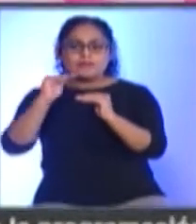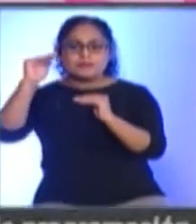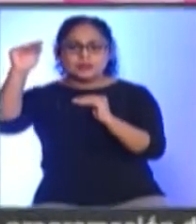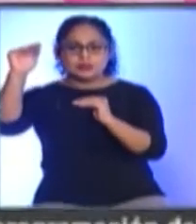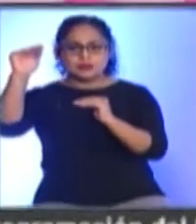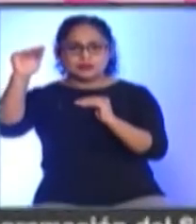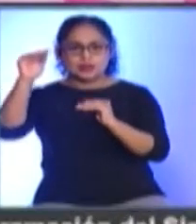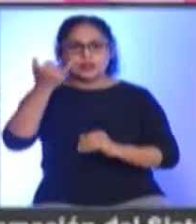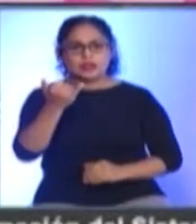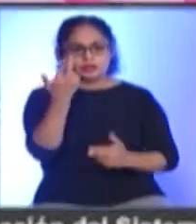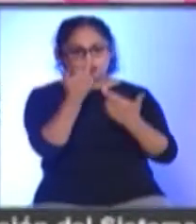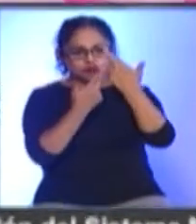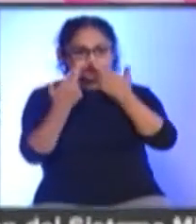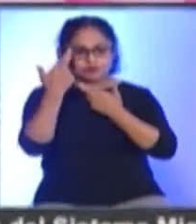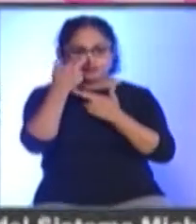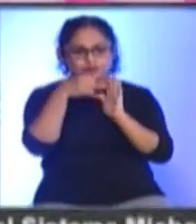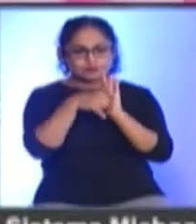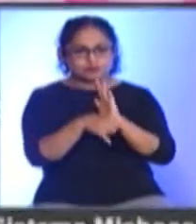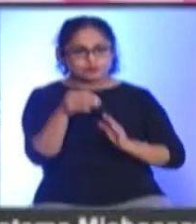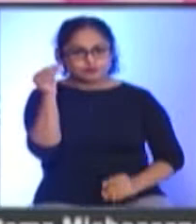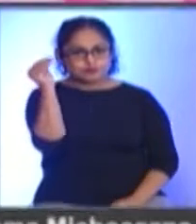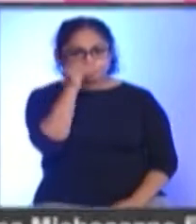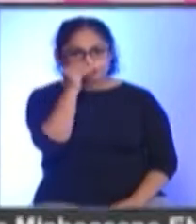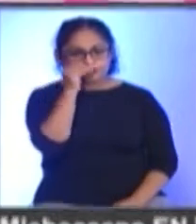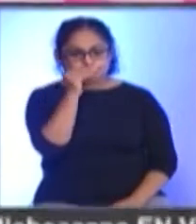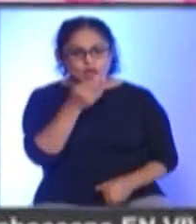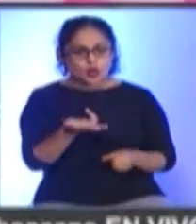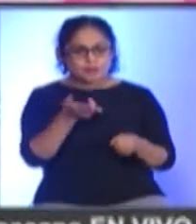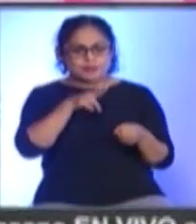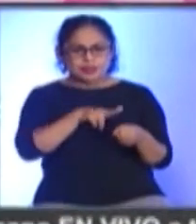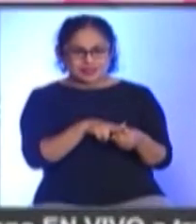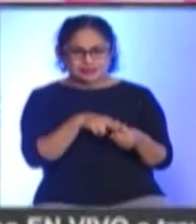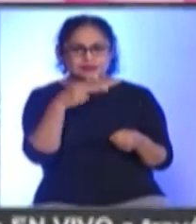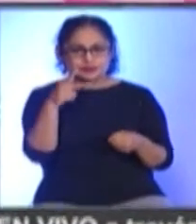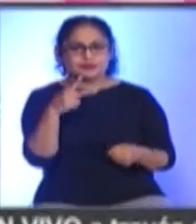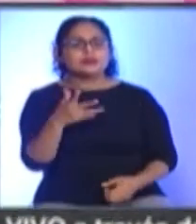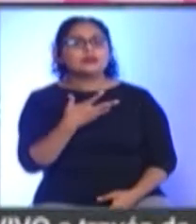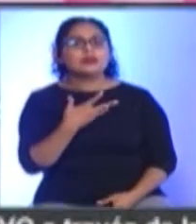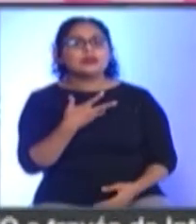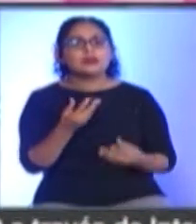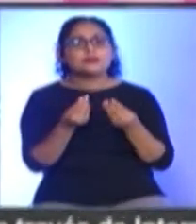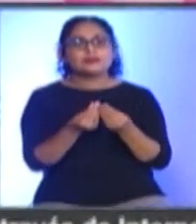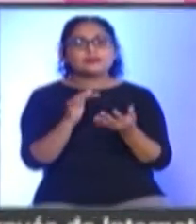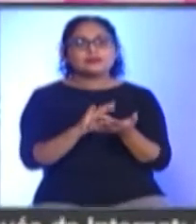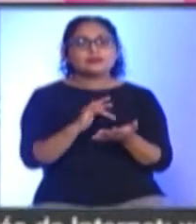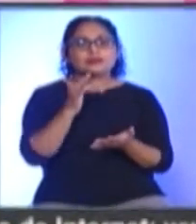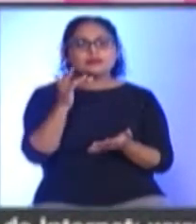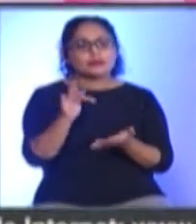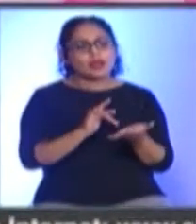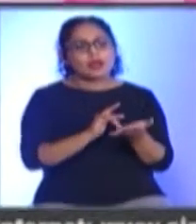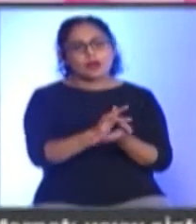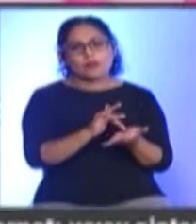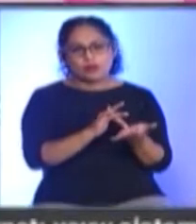clínica de mama y ultrasonidos gratuitos en la clínica municipal Poniente Muchas gracias doctor Murguía también por apoyarnos con